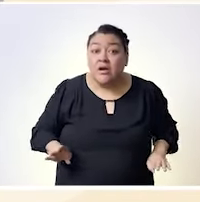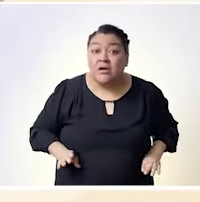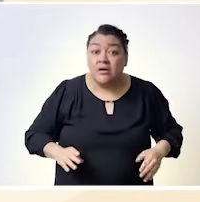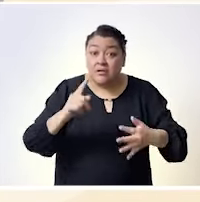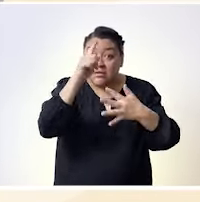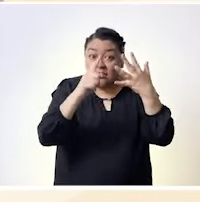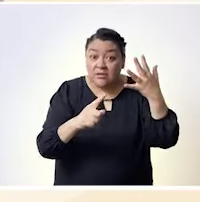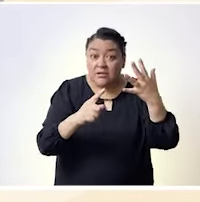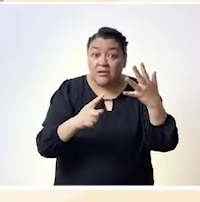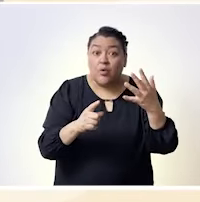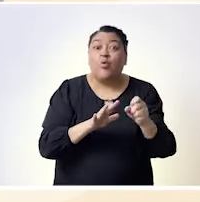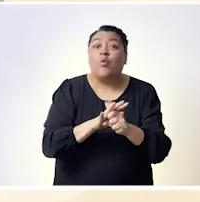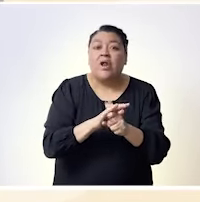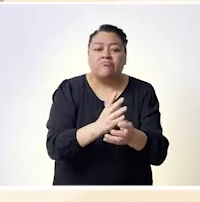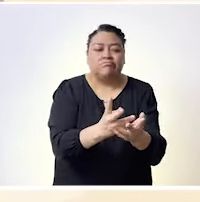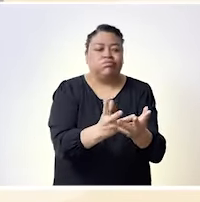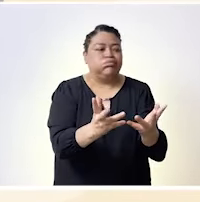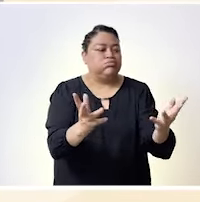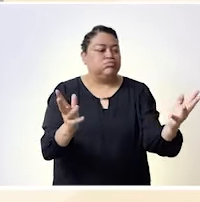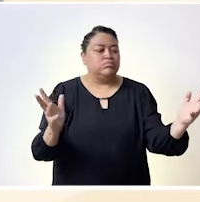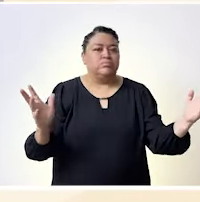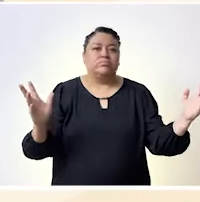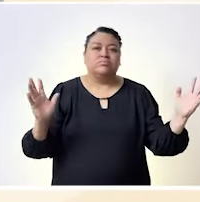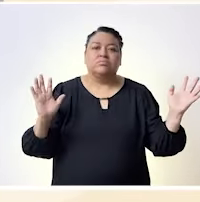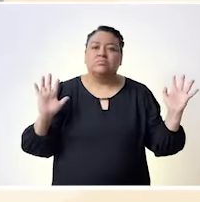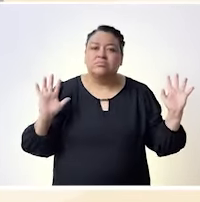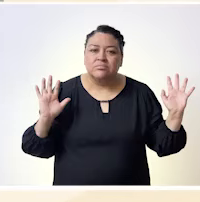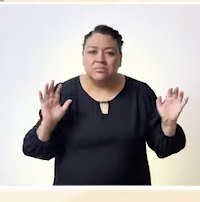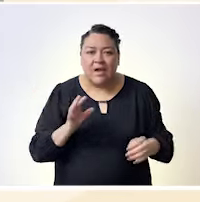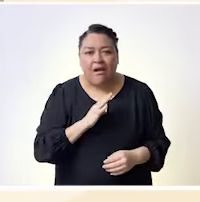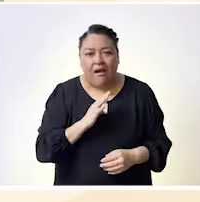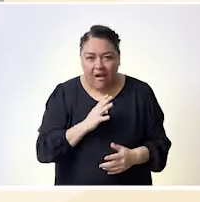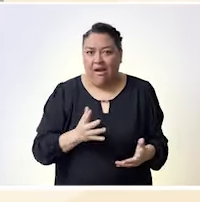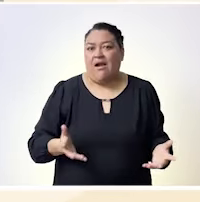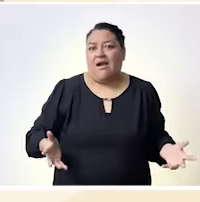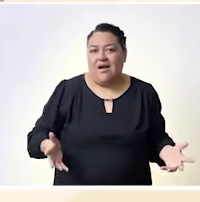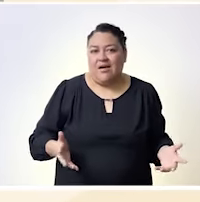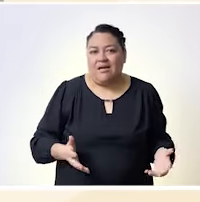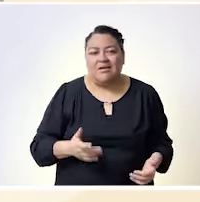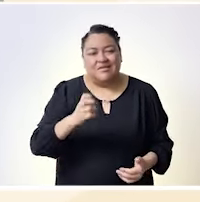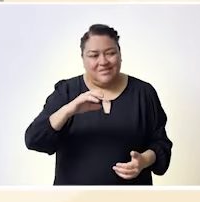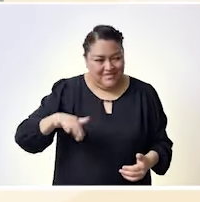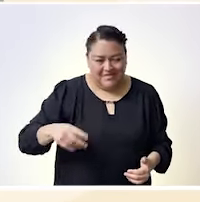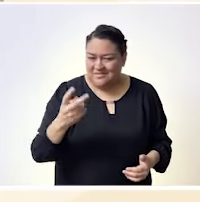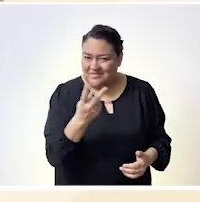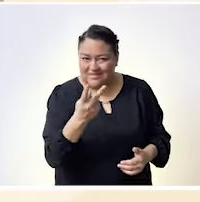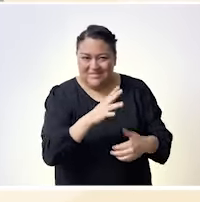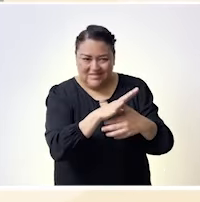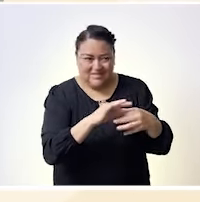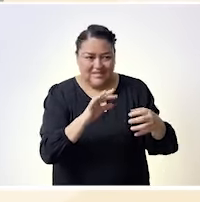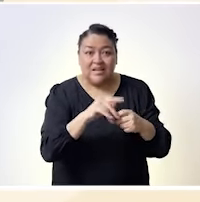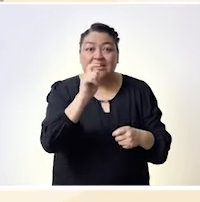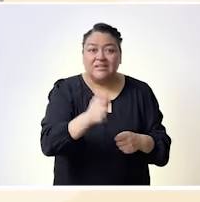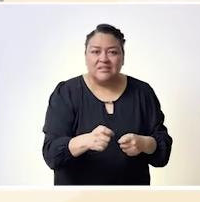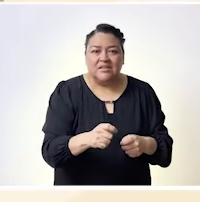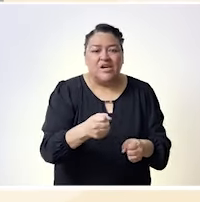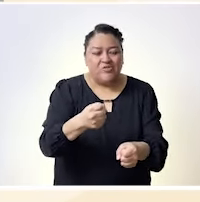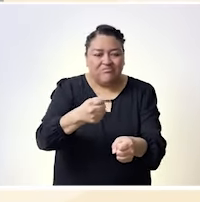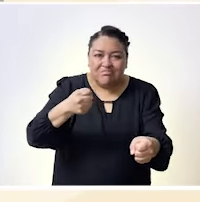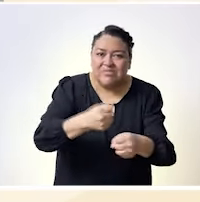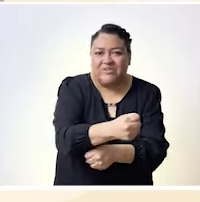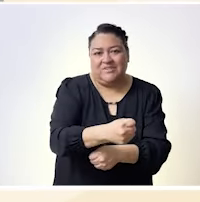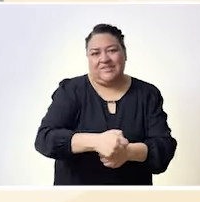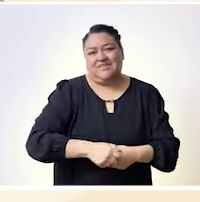primero que nada como este sentir de mucha tristeza y a la vez coraje y rabia en el sentido